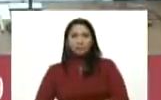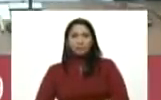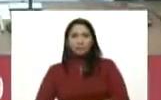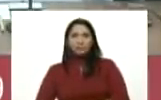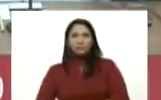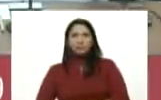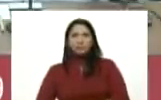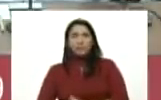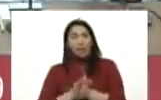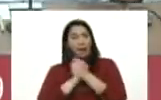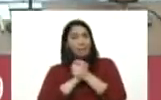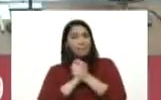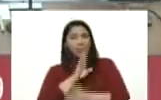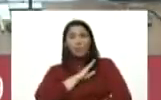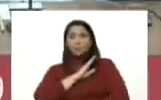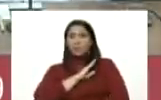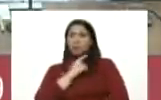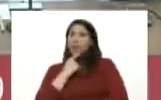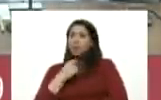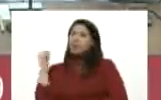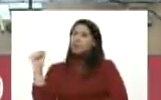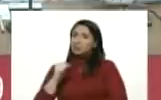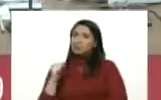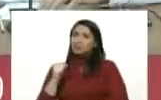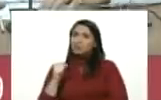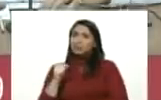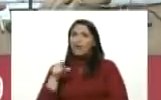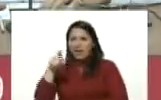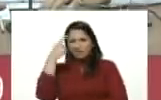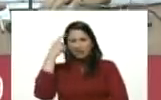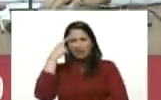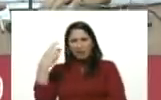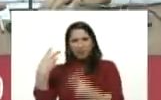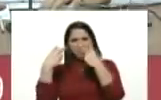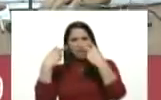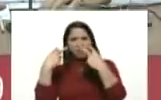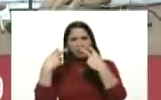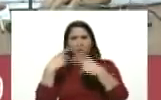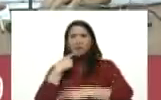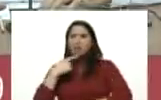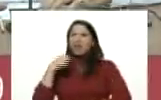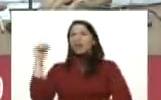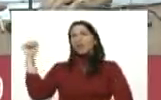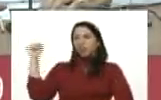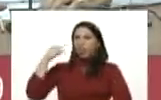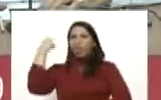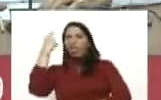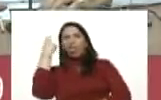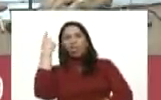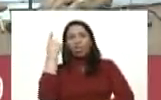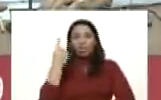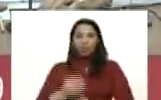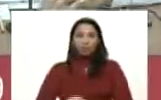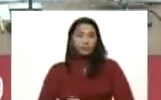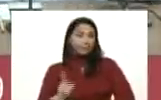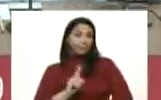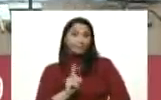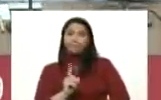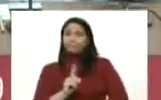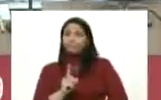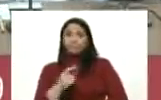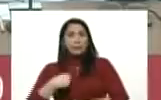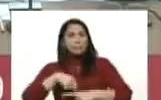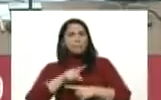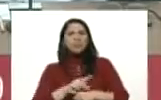amigo mío diría que sí él sabe porque me está viendo él diría sí no no no la